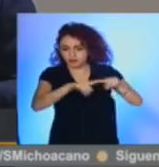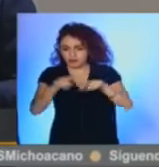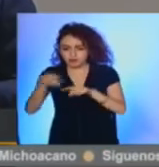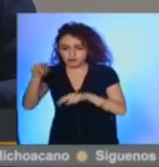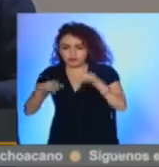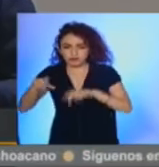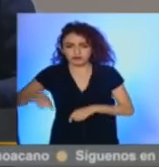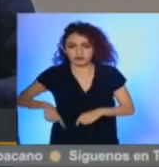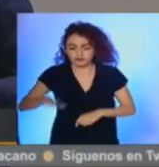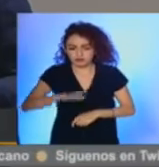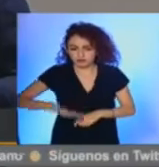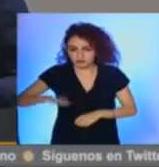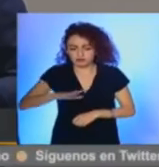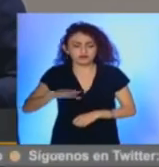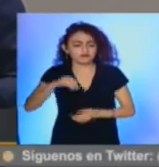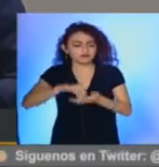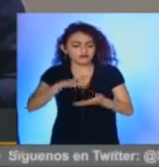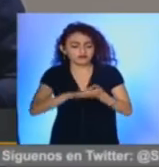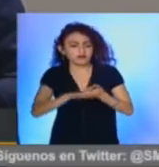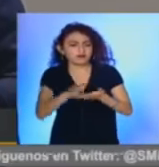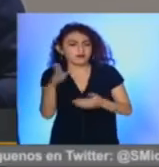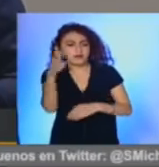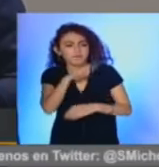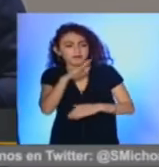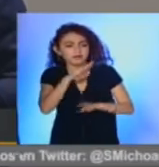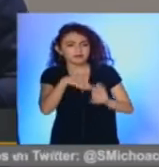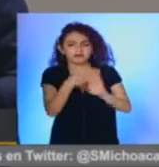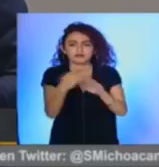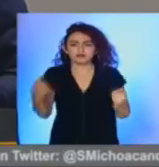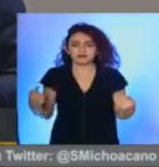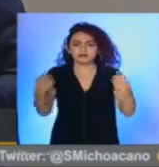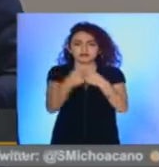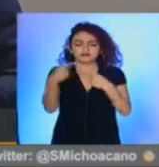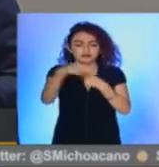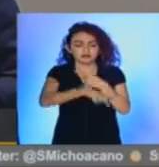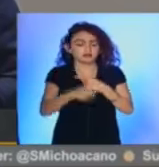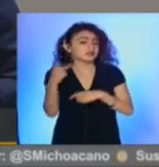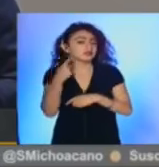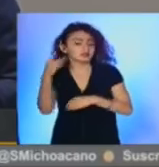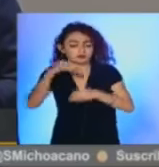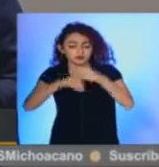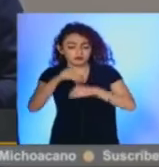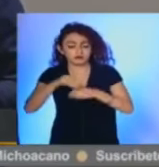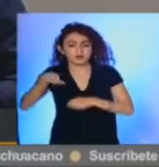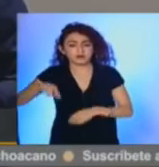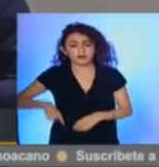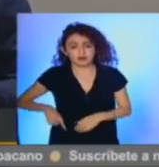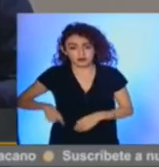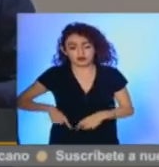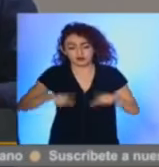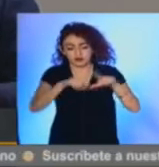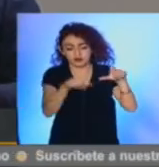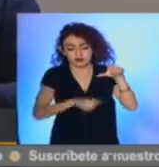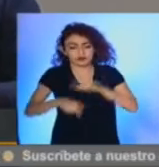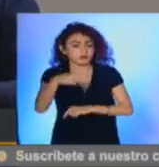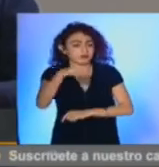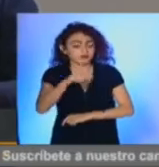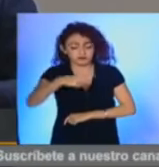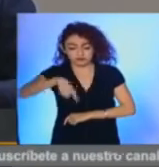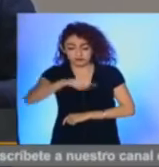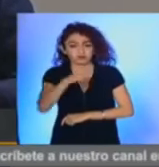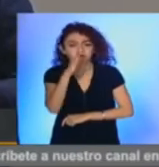niveles de gobierno, que plantean acciones contrarias a la política del gobierno central. Sin embargo,